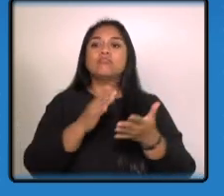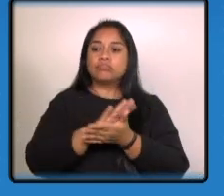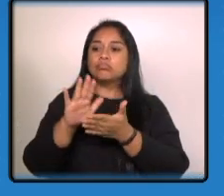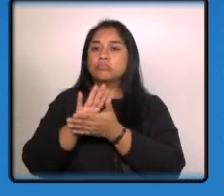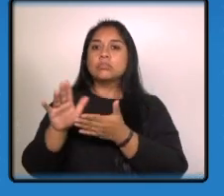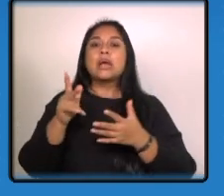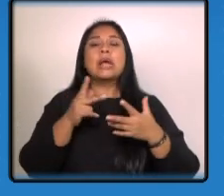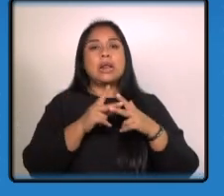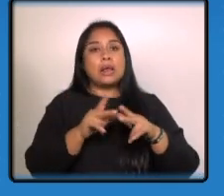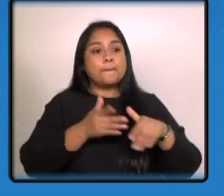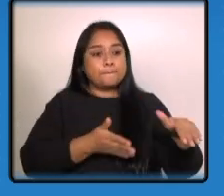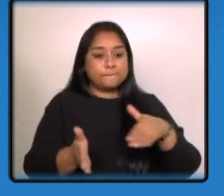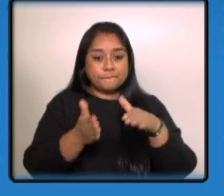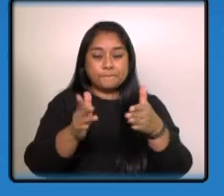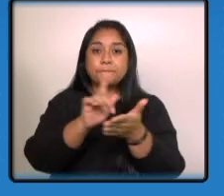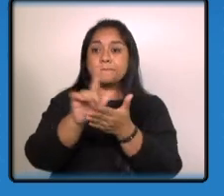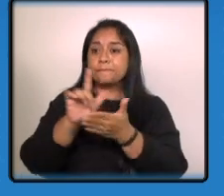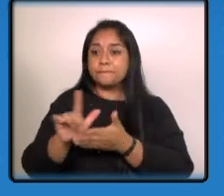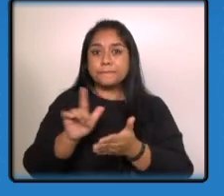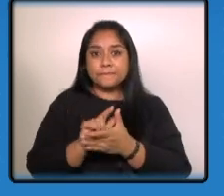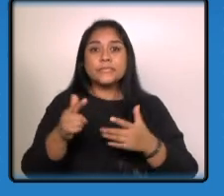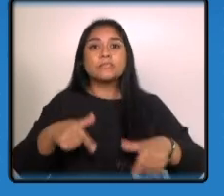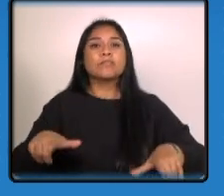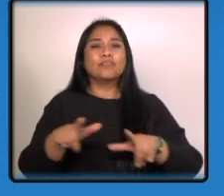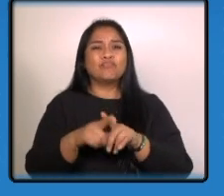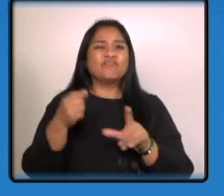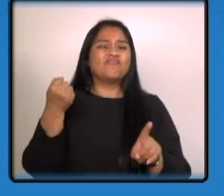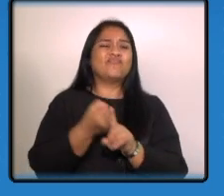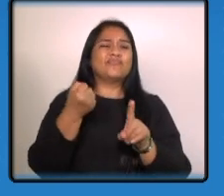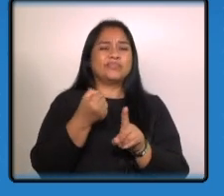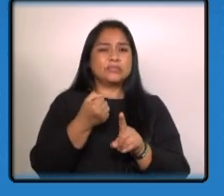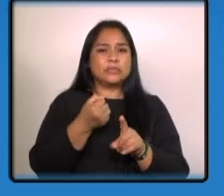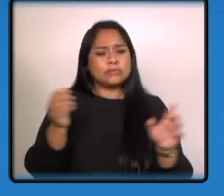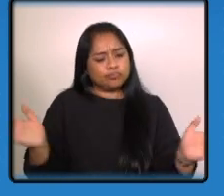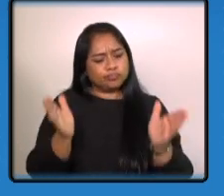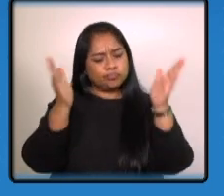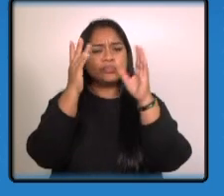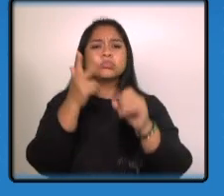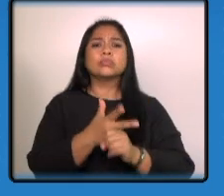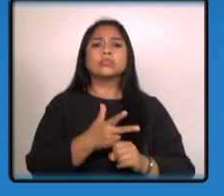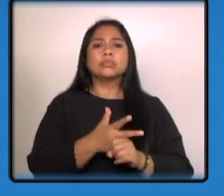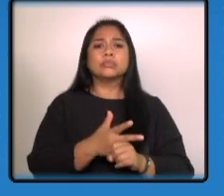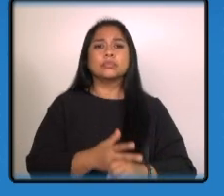limpieza de las rutas afectadas rescatemos Guatemala